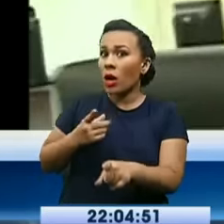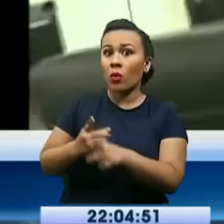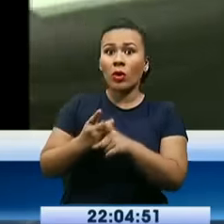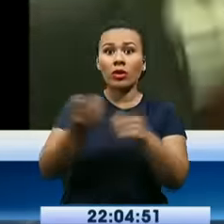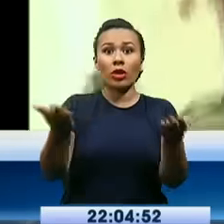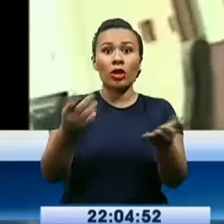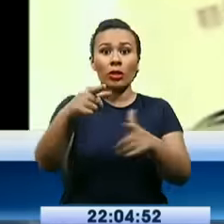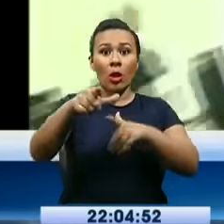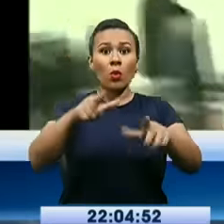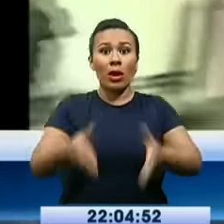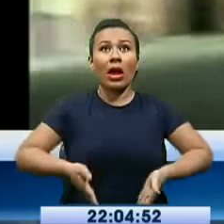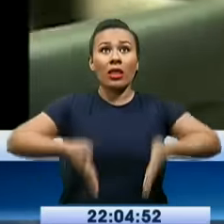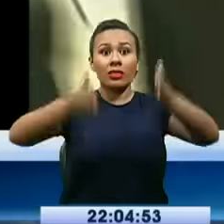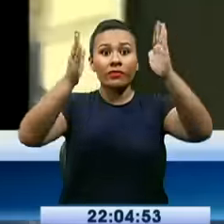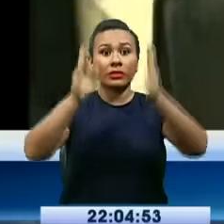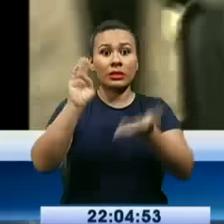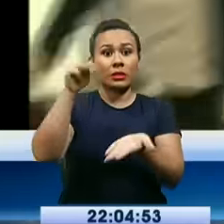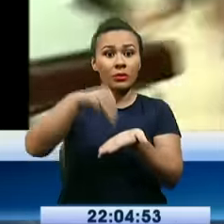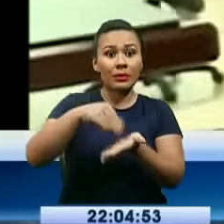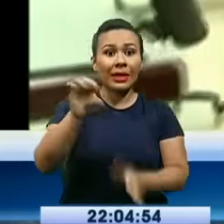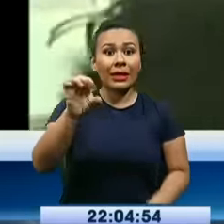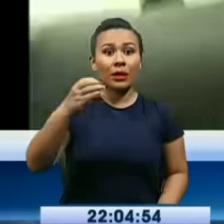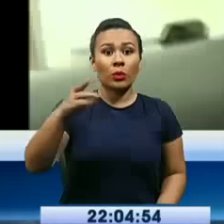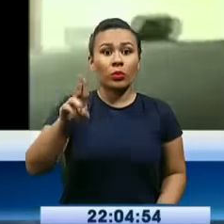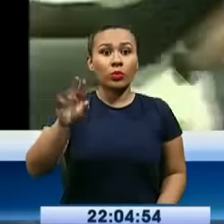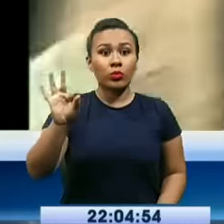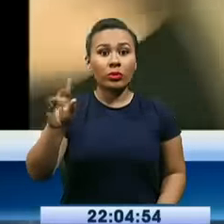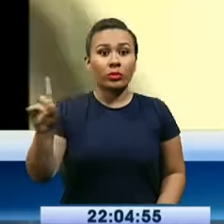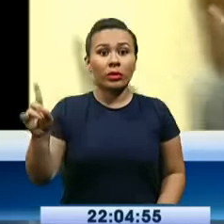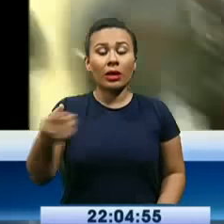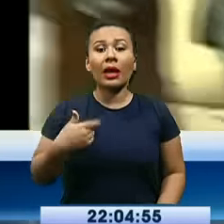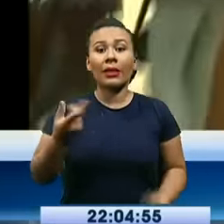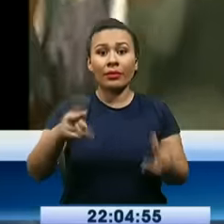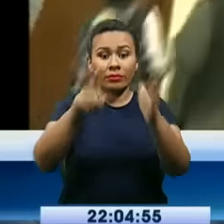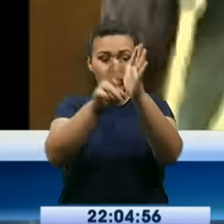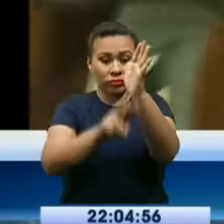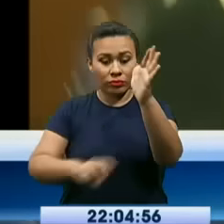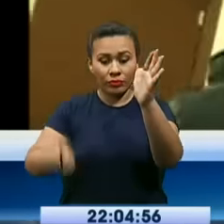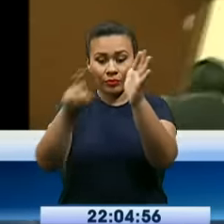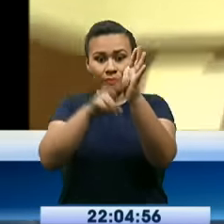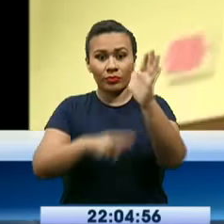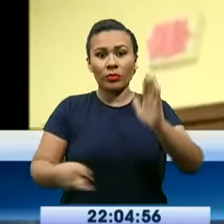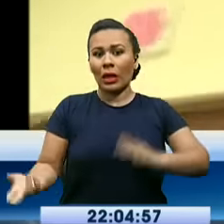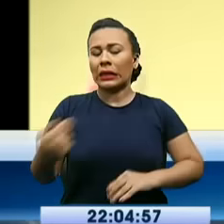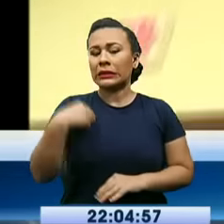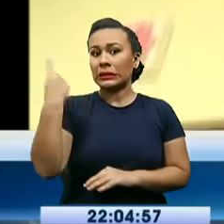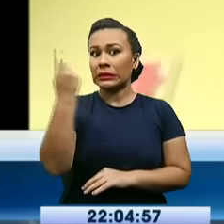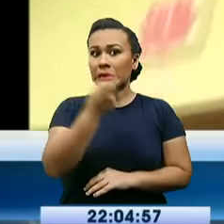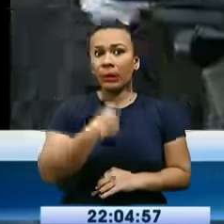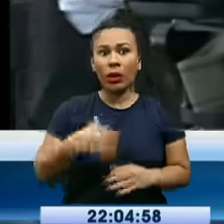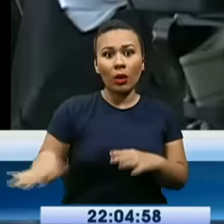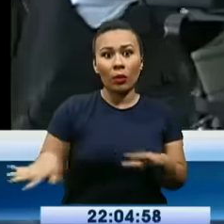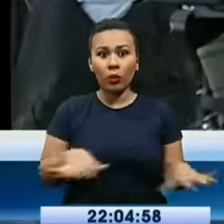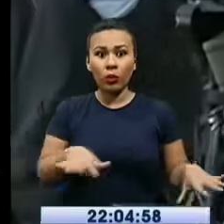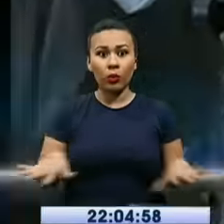riesgos del ECU-911 empiezan a evacuar al sentir el nuevo movimiento telúrico.